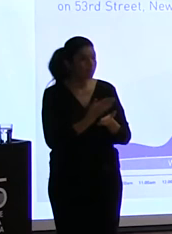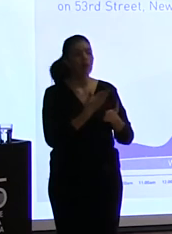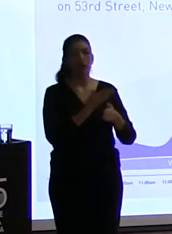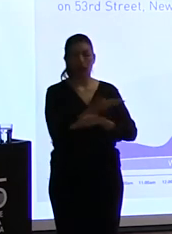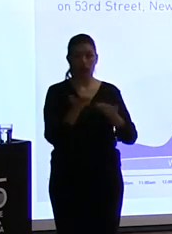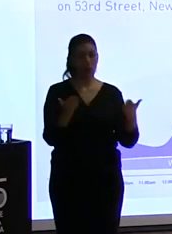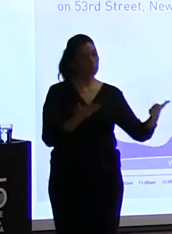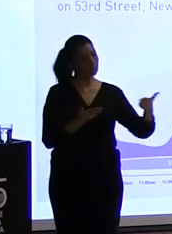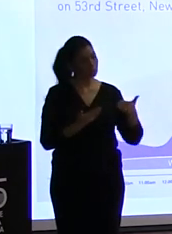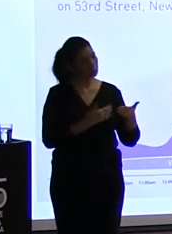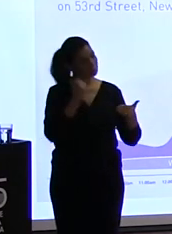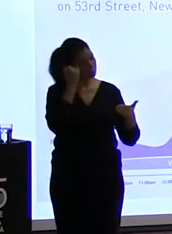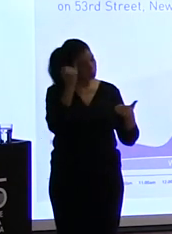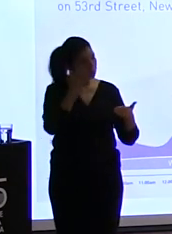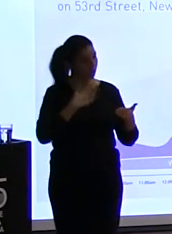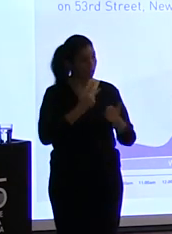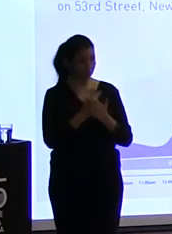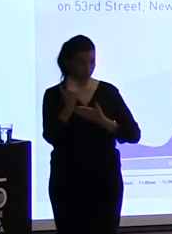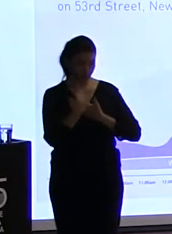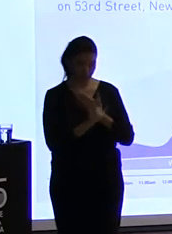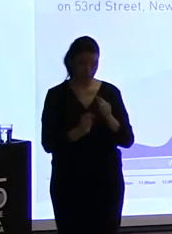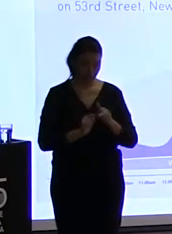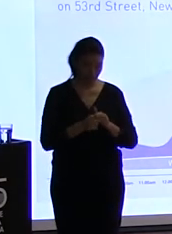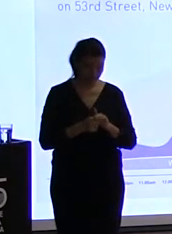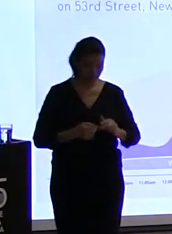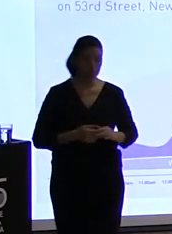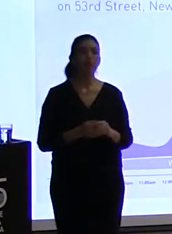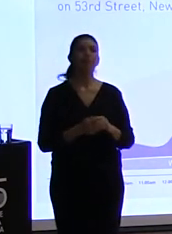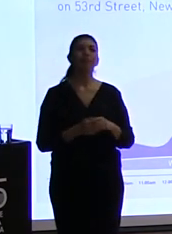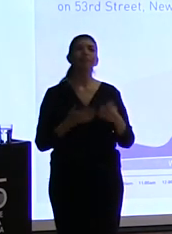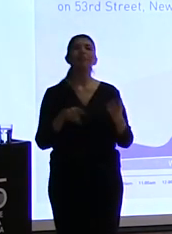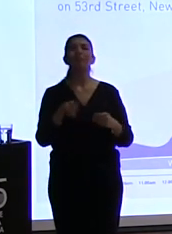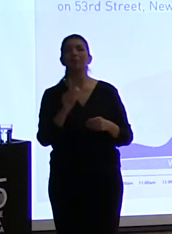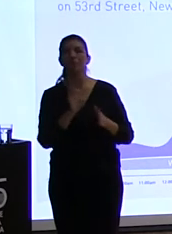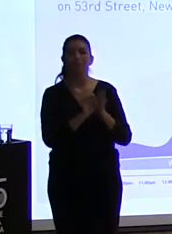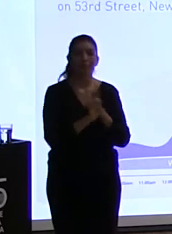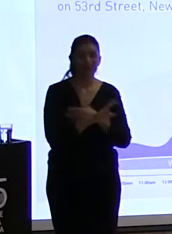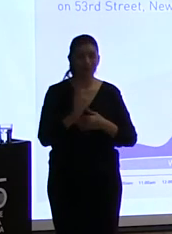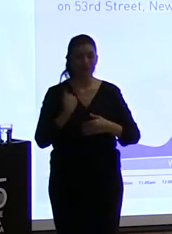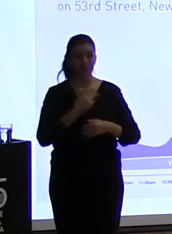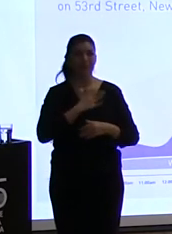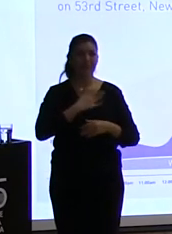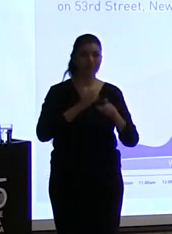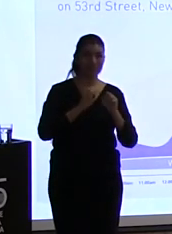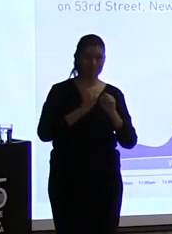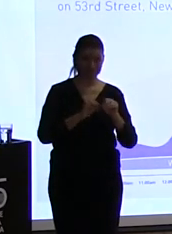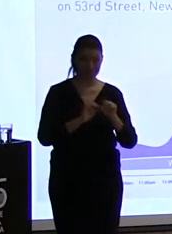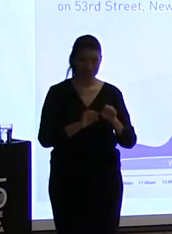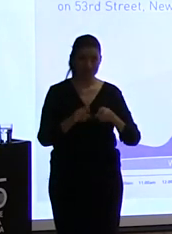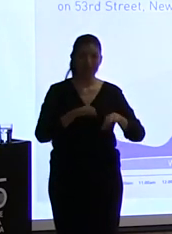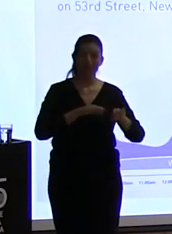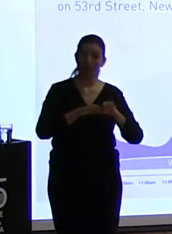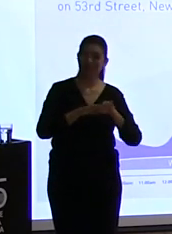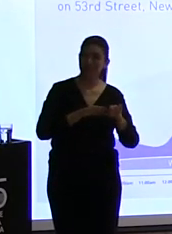Pero también hacemos lo que quizás es la cosa por la cual todo el mundo nos conoce, cuando me presento y